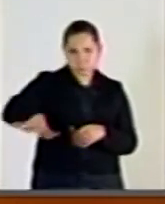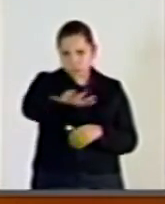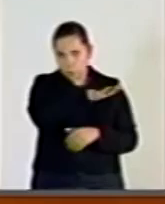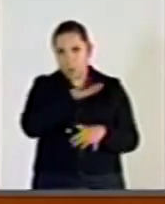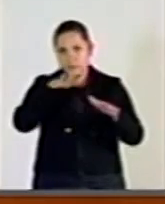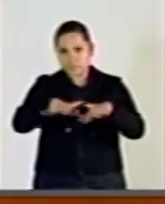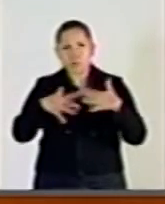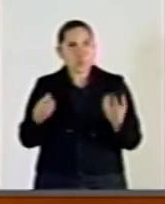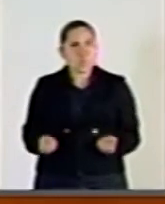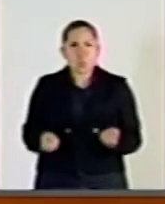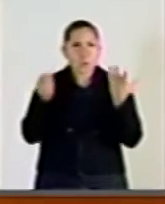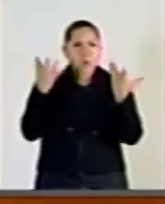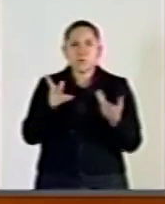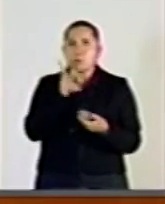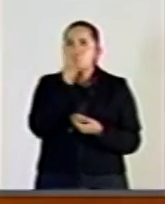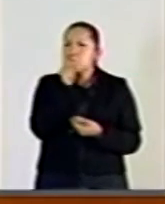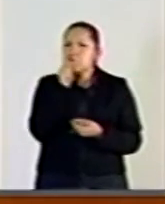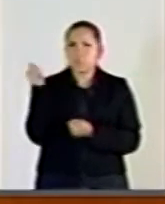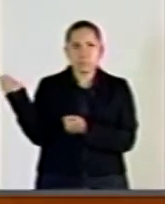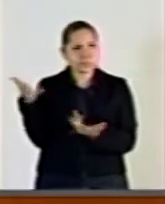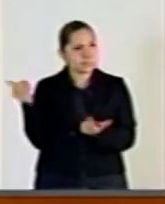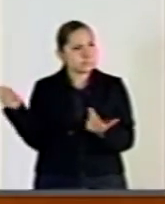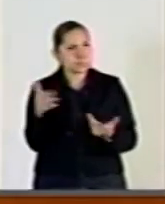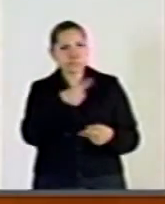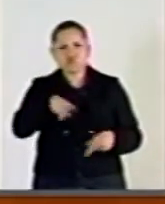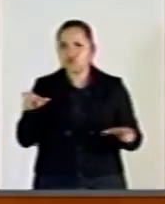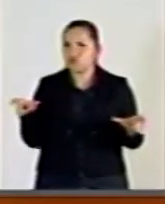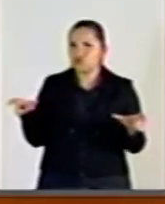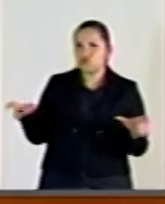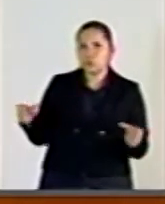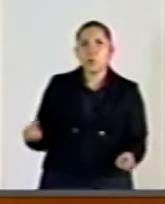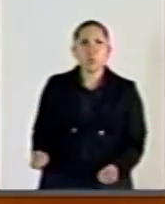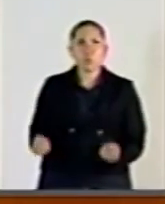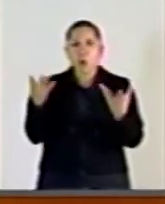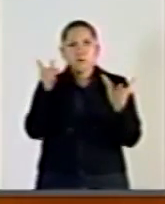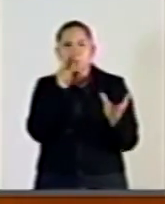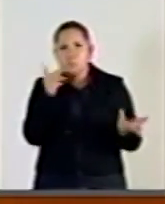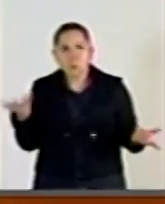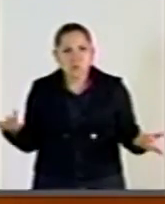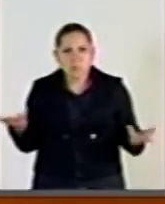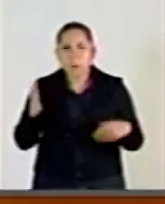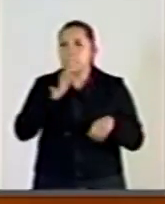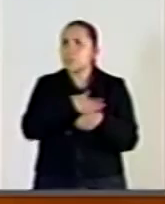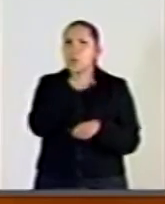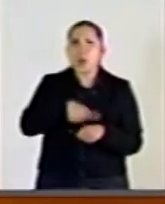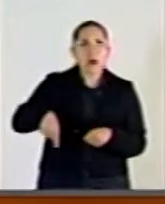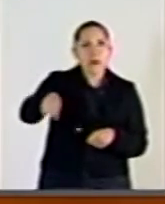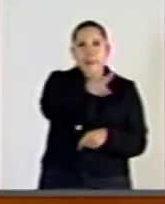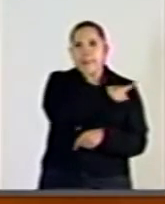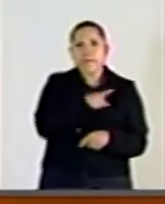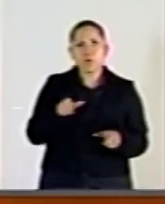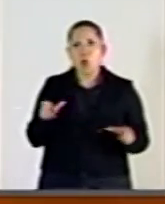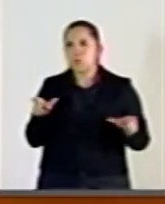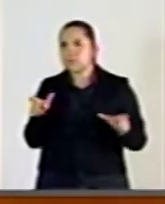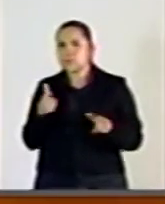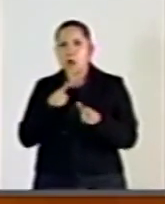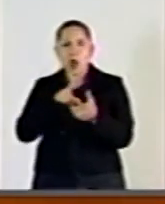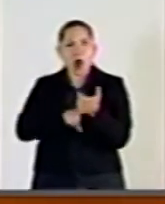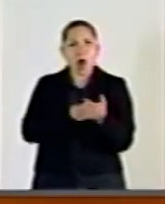desplegados y las circunstancias que llevaron a las fuerzas de seguridad pública a la utilización de medios